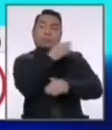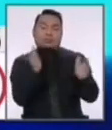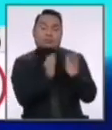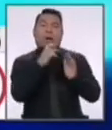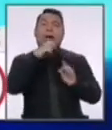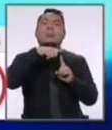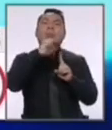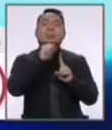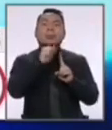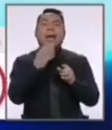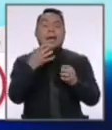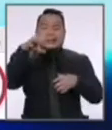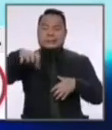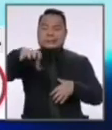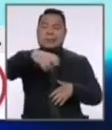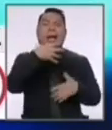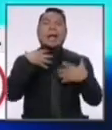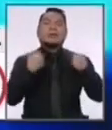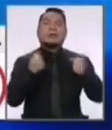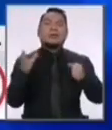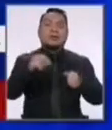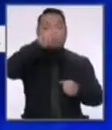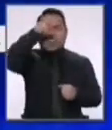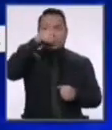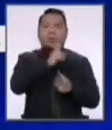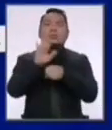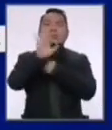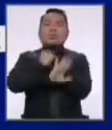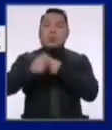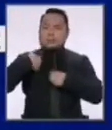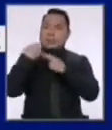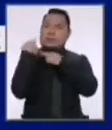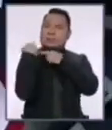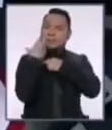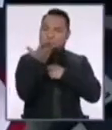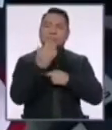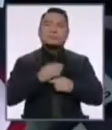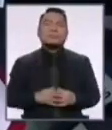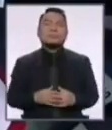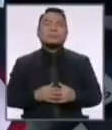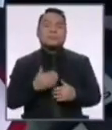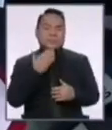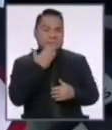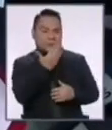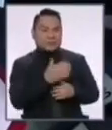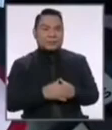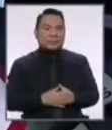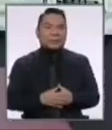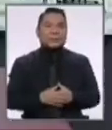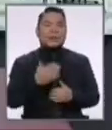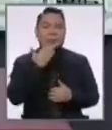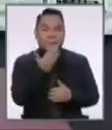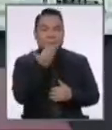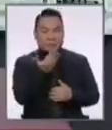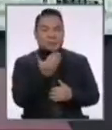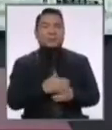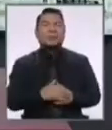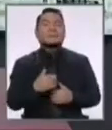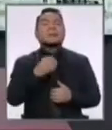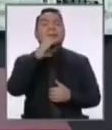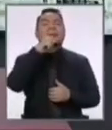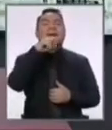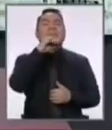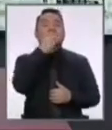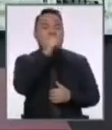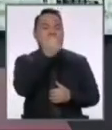salud de todo el Perú. Tu seguridad es mi responsabilidad. Gracias, candidato. Gracias, candidato César